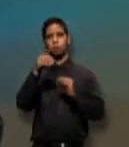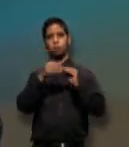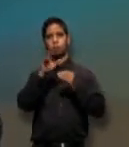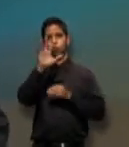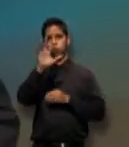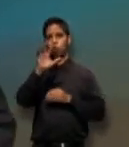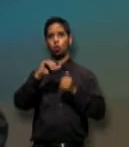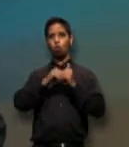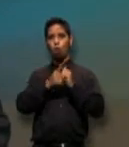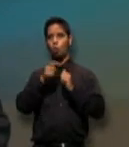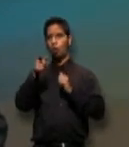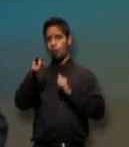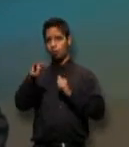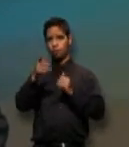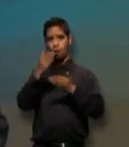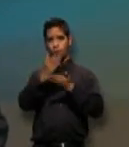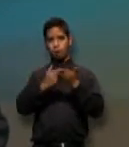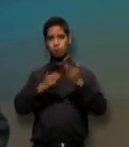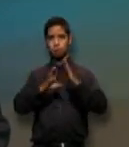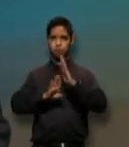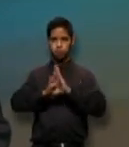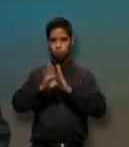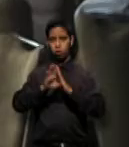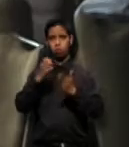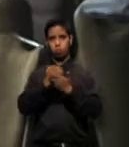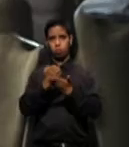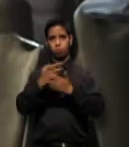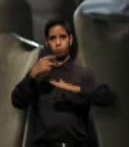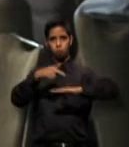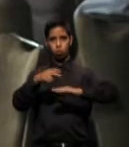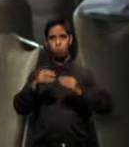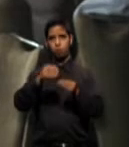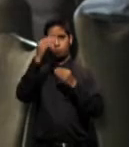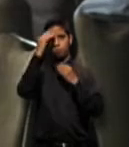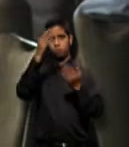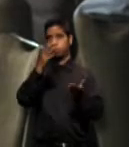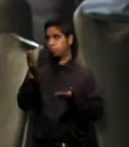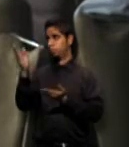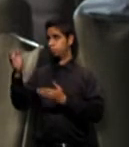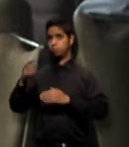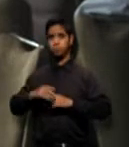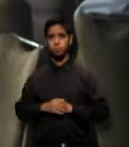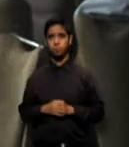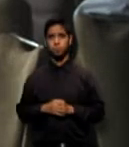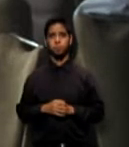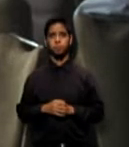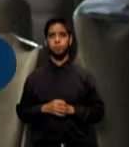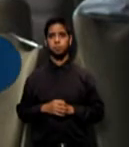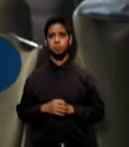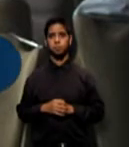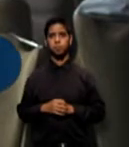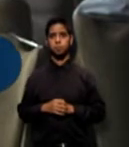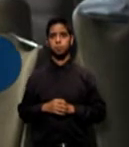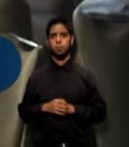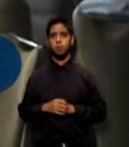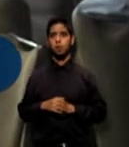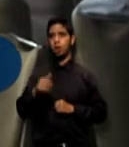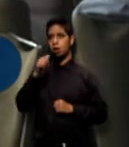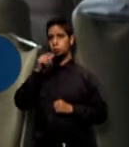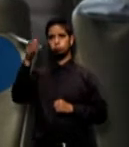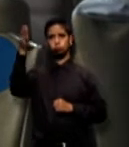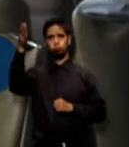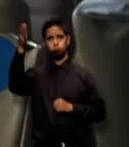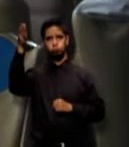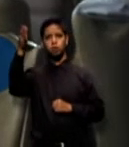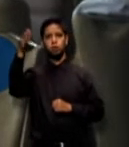económico. Gloria Soto con el reportaje. Durante su ponencia ante la Asociación de Industriales de Puerto Rico,